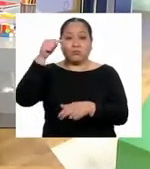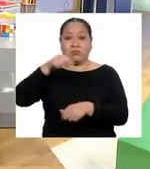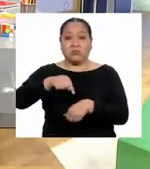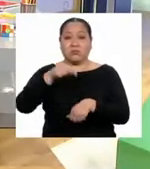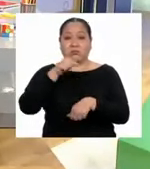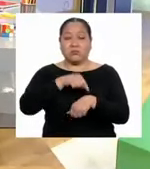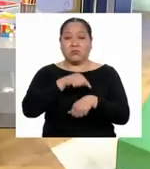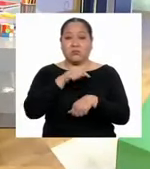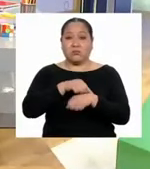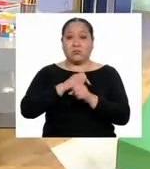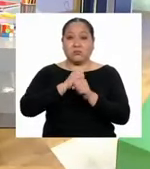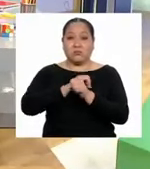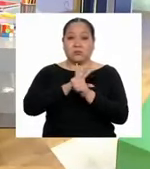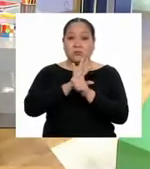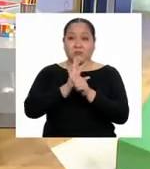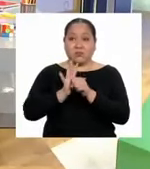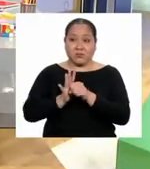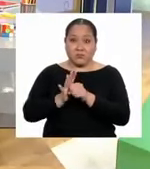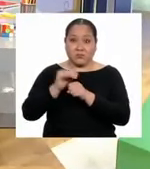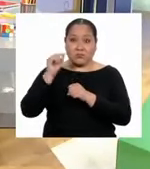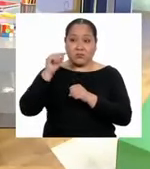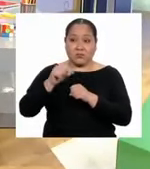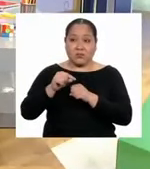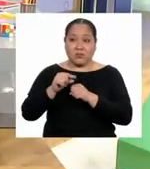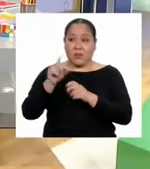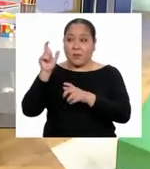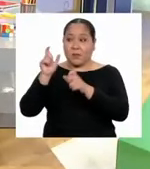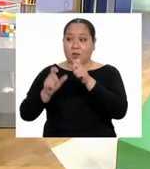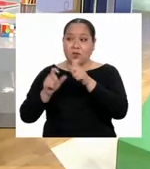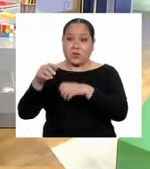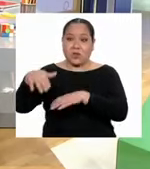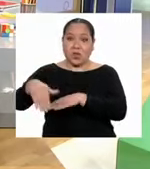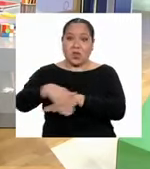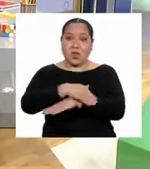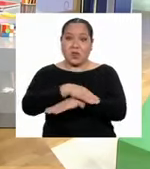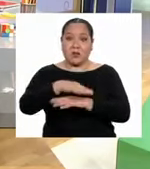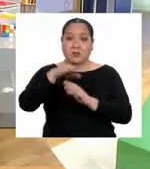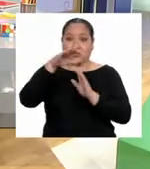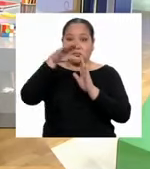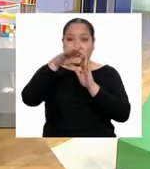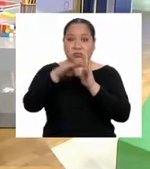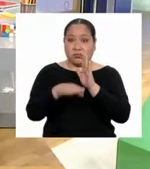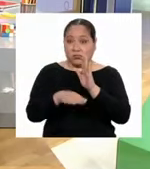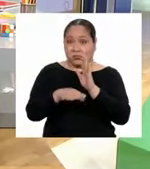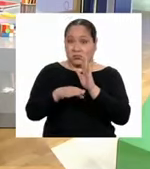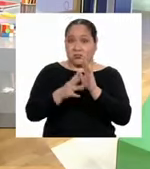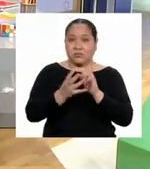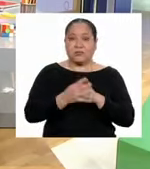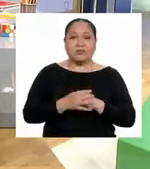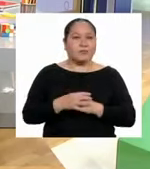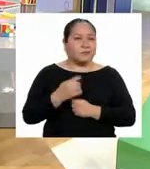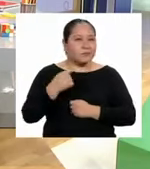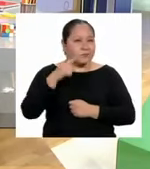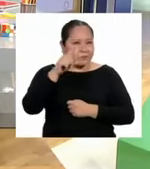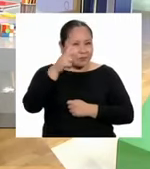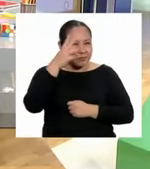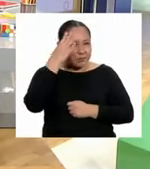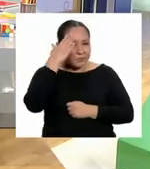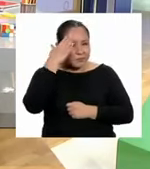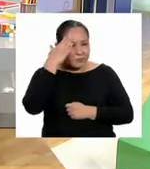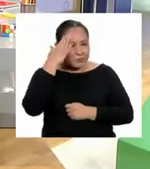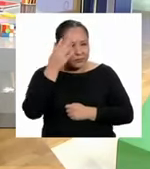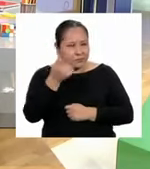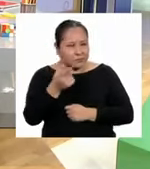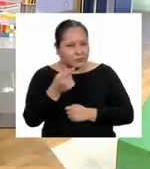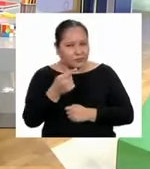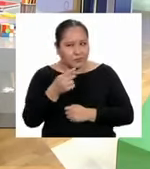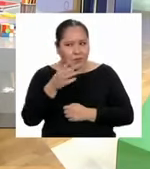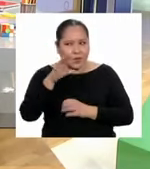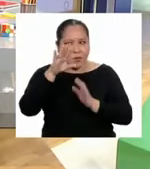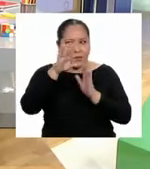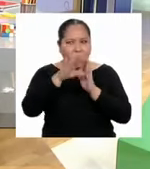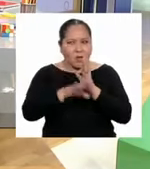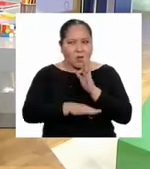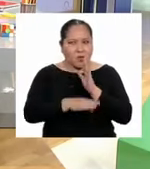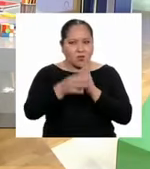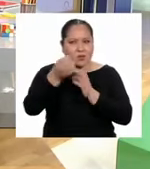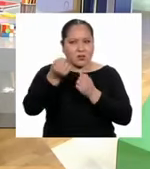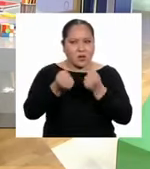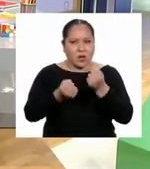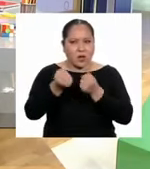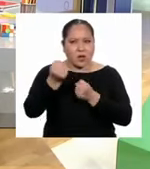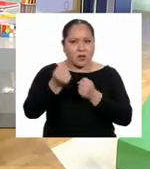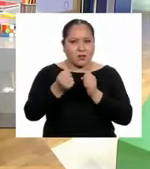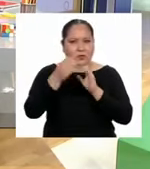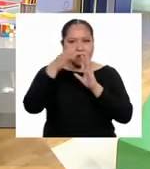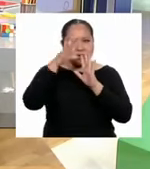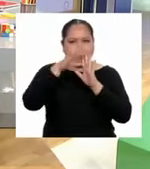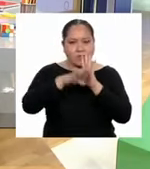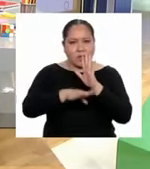la cantidad de gente en las calles es menor. ¿Saben de lo que me he dado cuenta? Que a menos carros y micros, menos